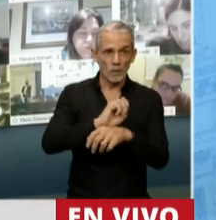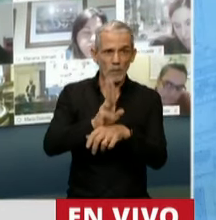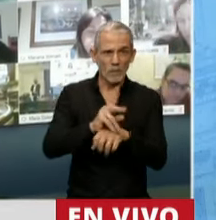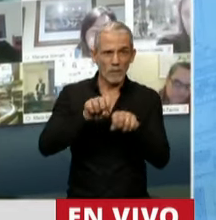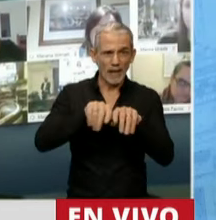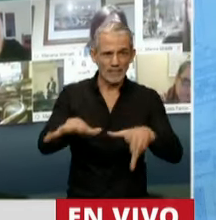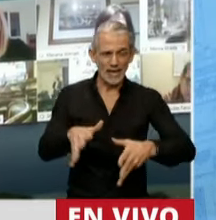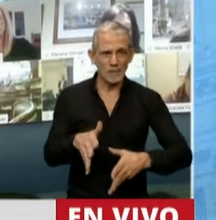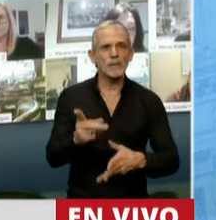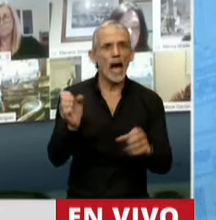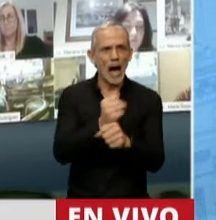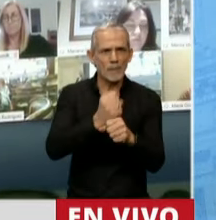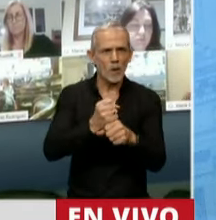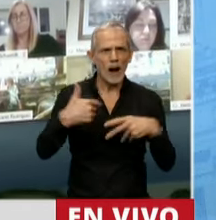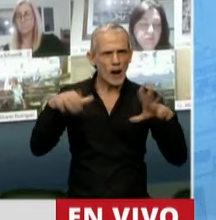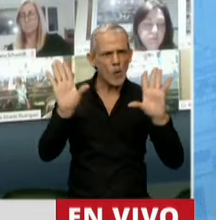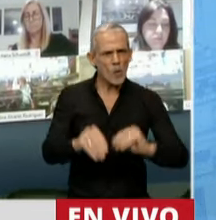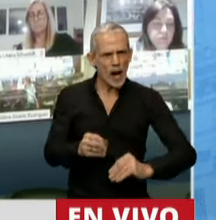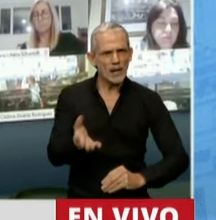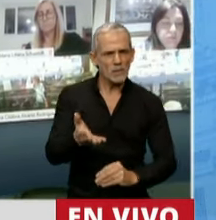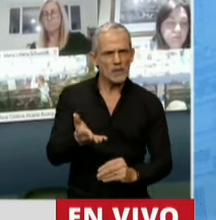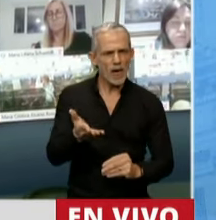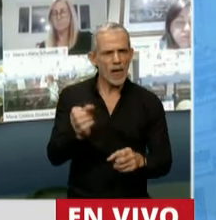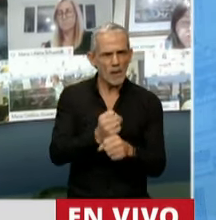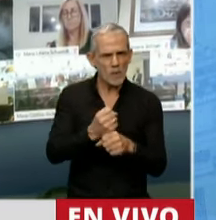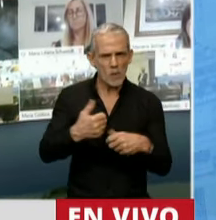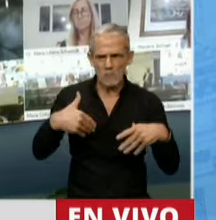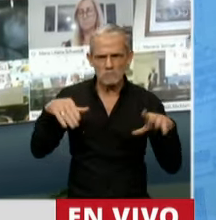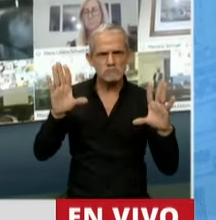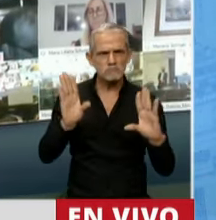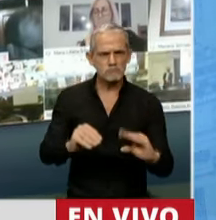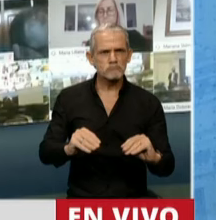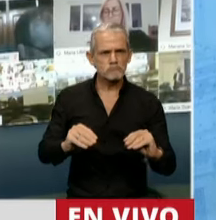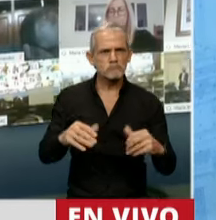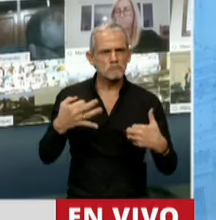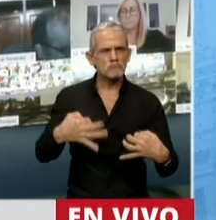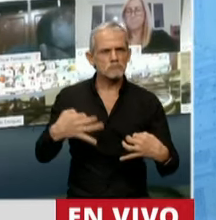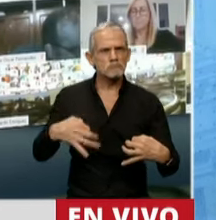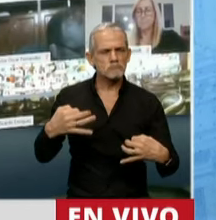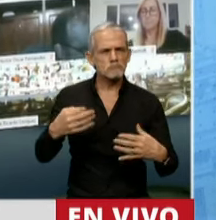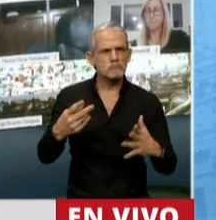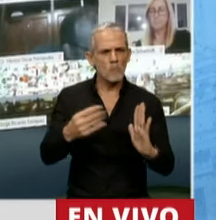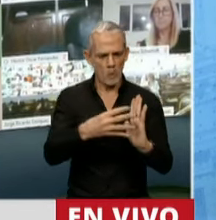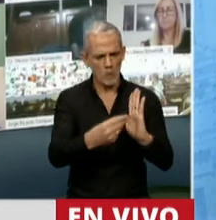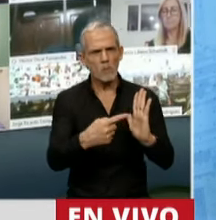y aprobarla por unanimidad, es un modelo a seguir.